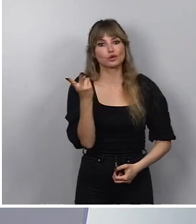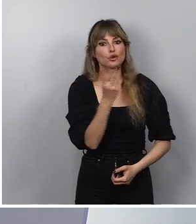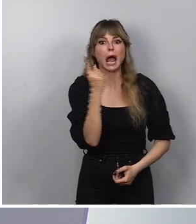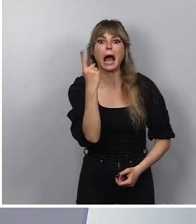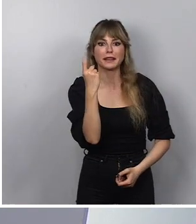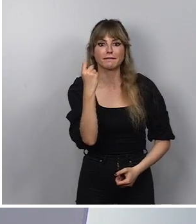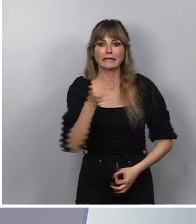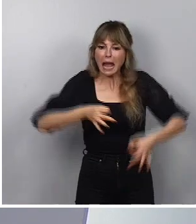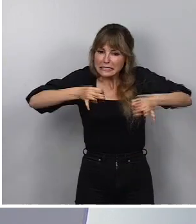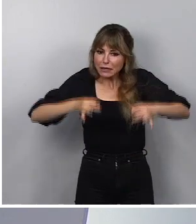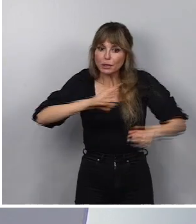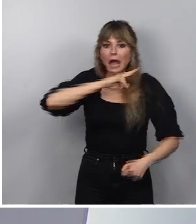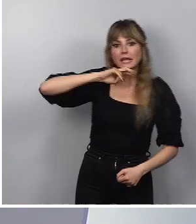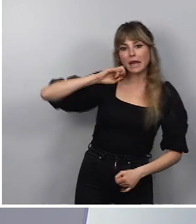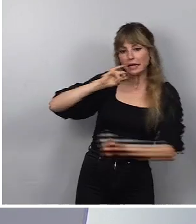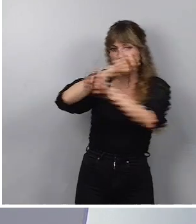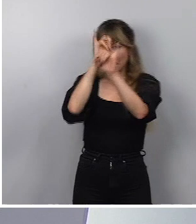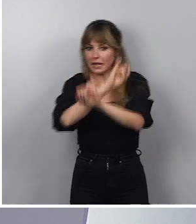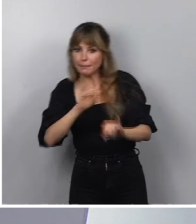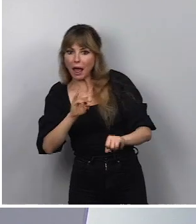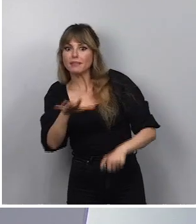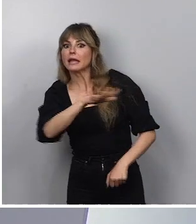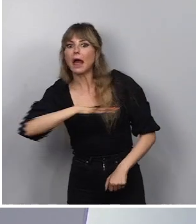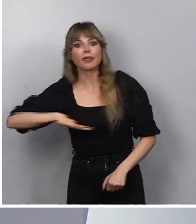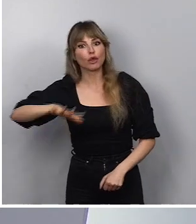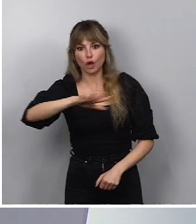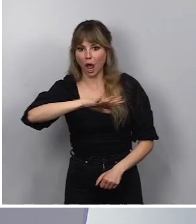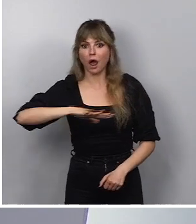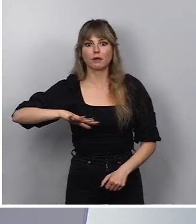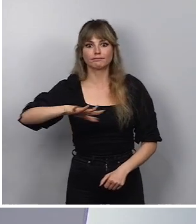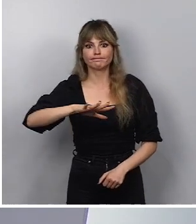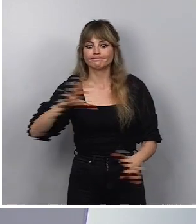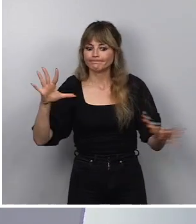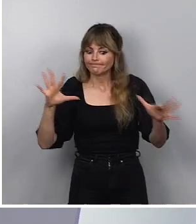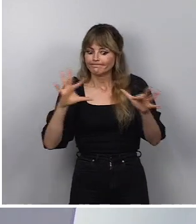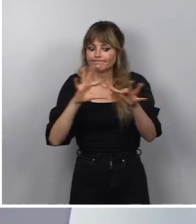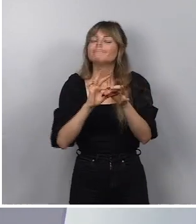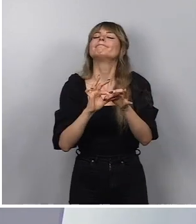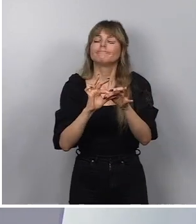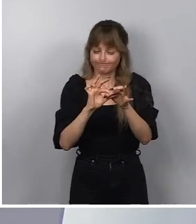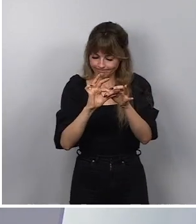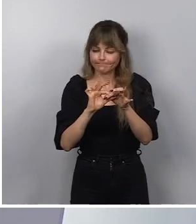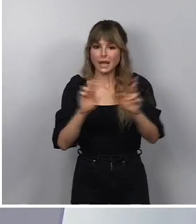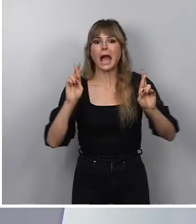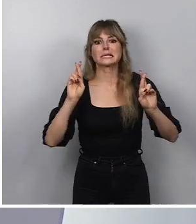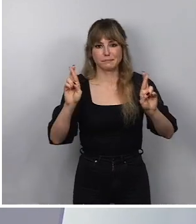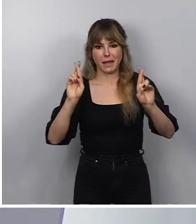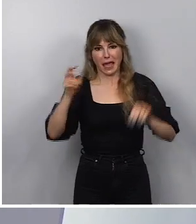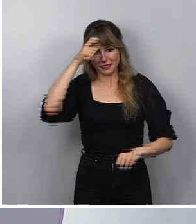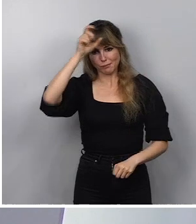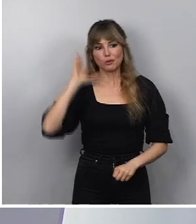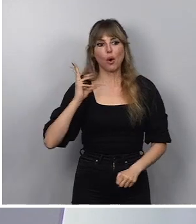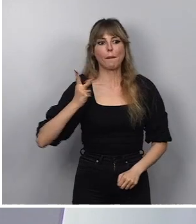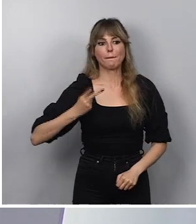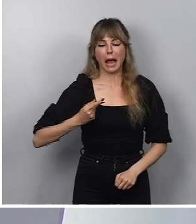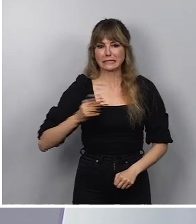La seguridad de Israel y la paz en la región están estrechamente entrelazadas con la esperanza del pueblo palestino